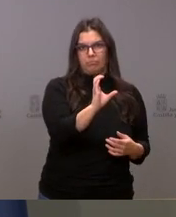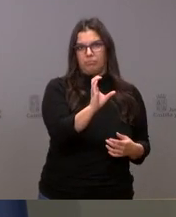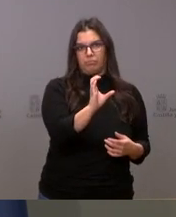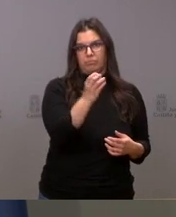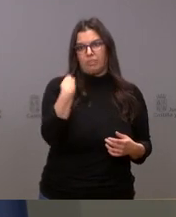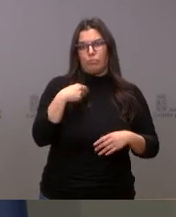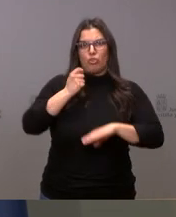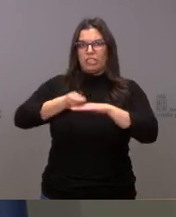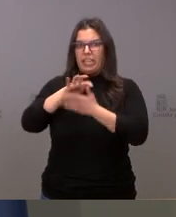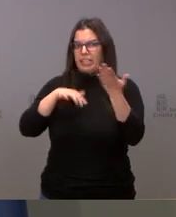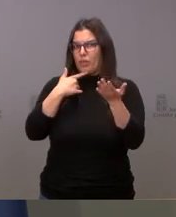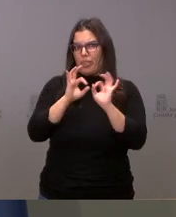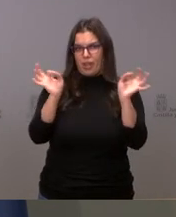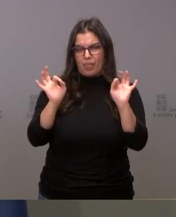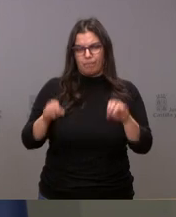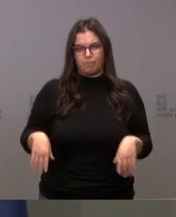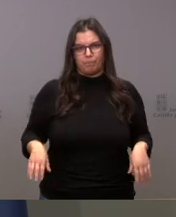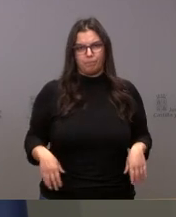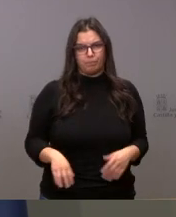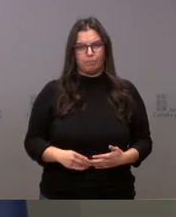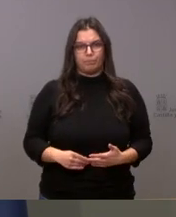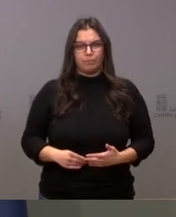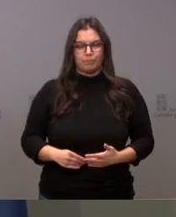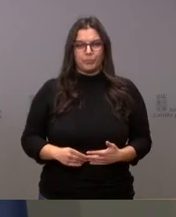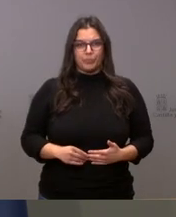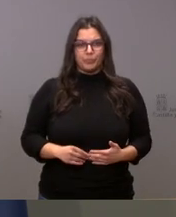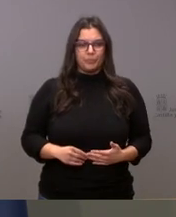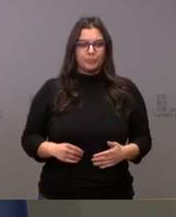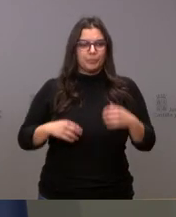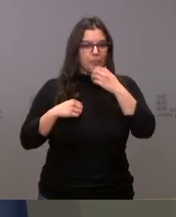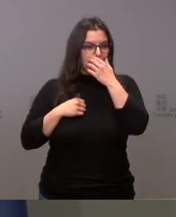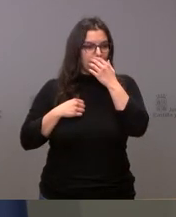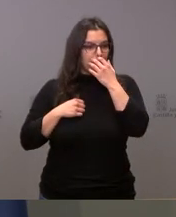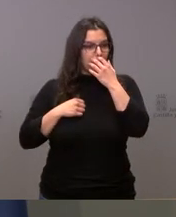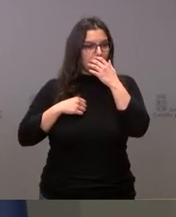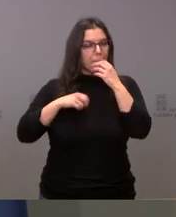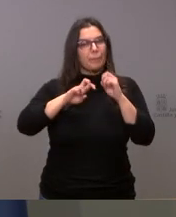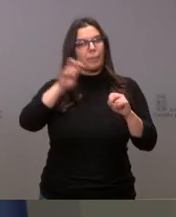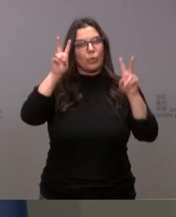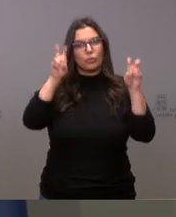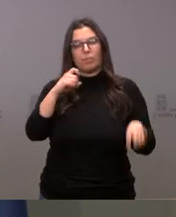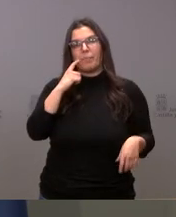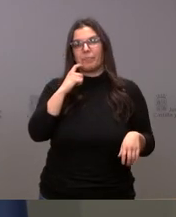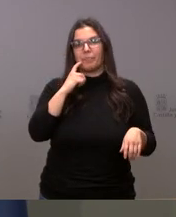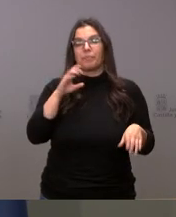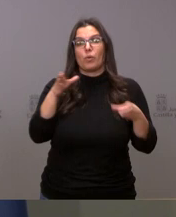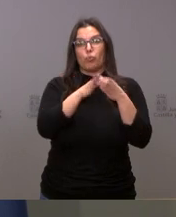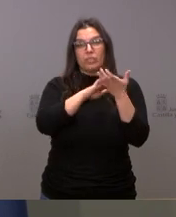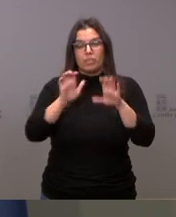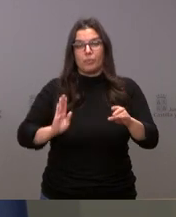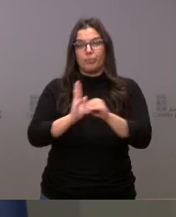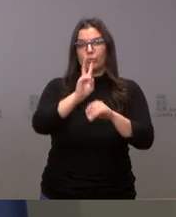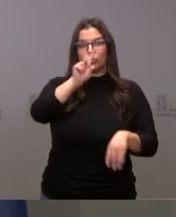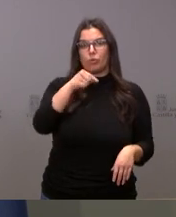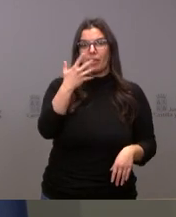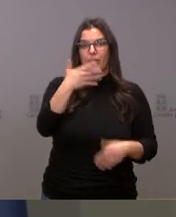sentencia del propio Tribunal Supremo. En otro orden de cosas, la Junta de Castilla y León invierte 2